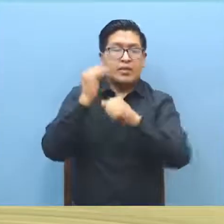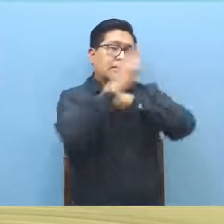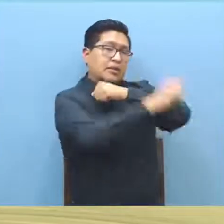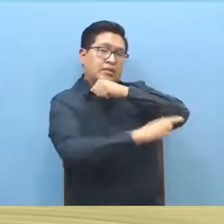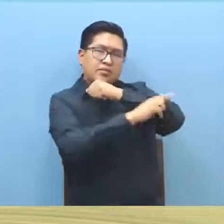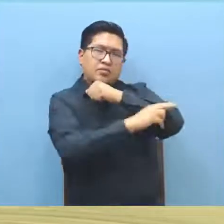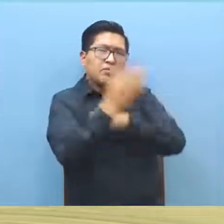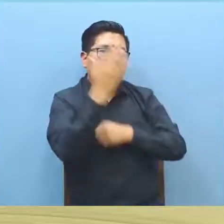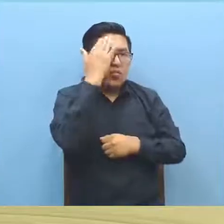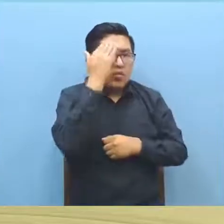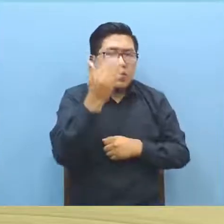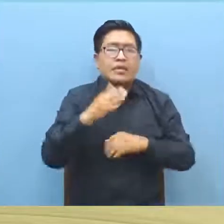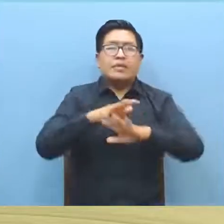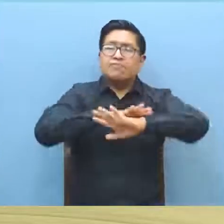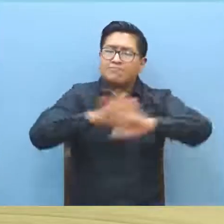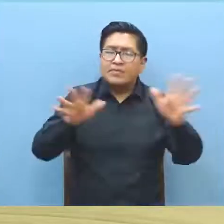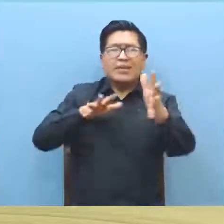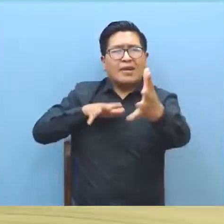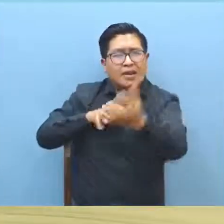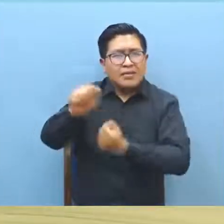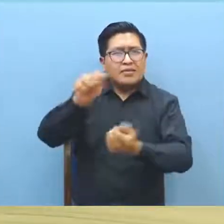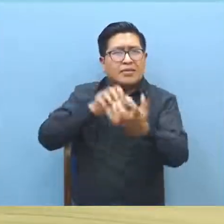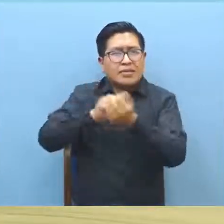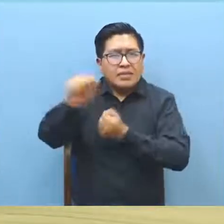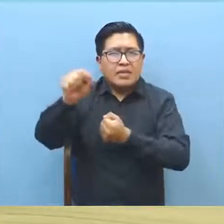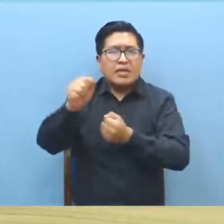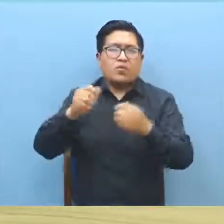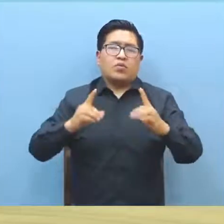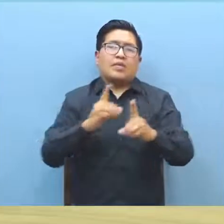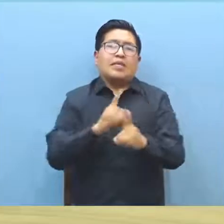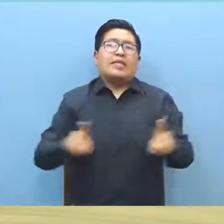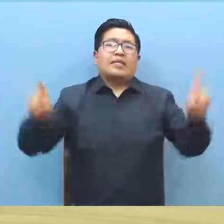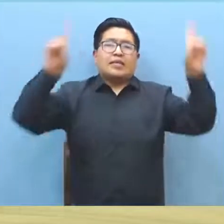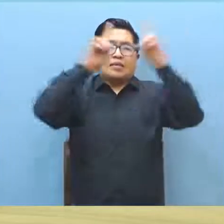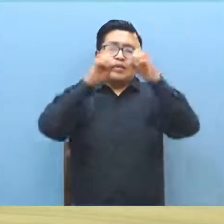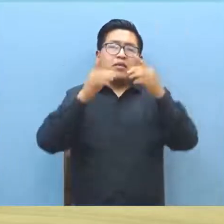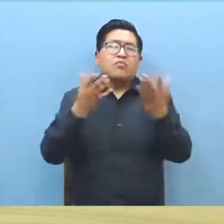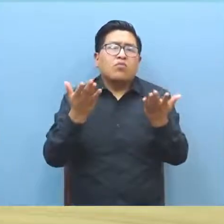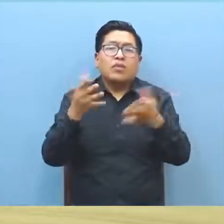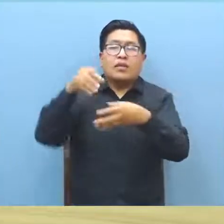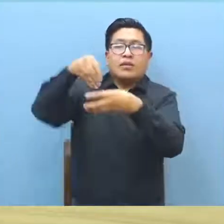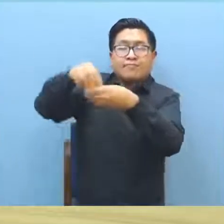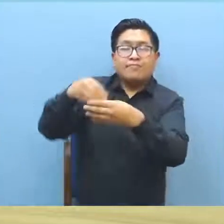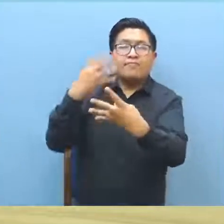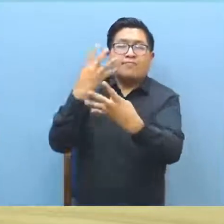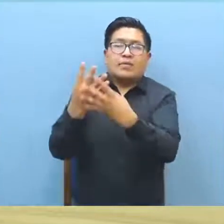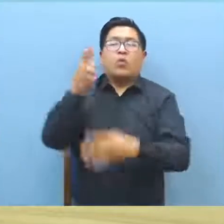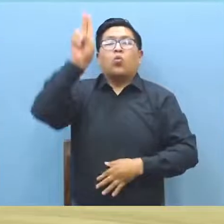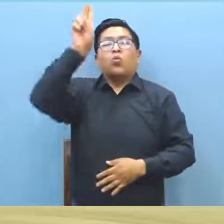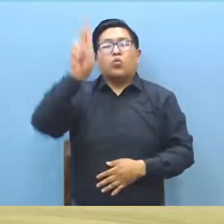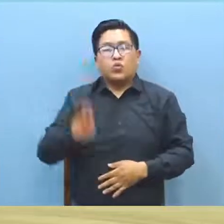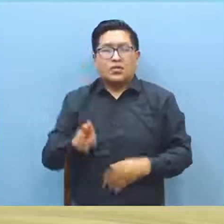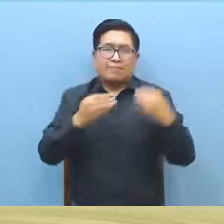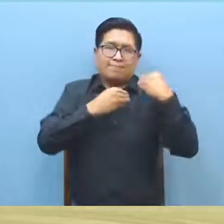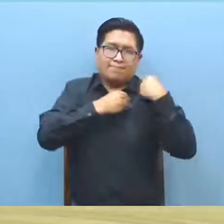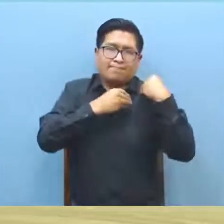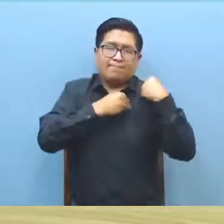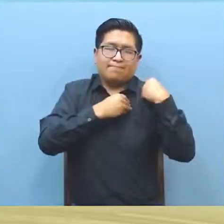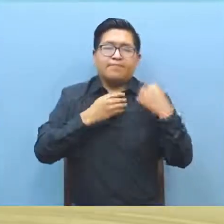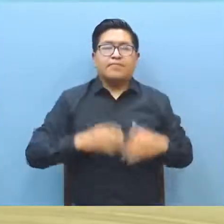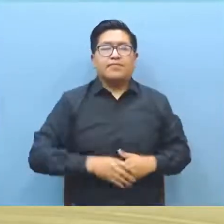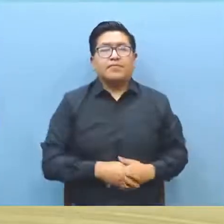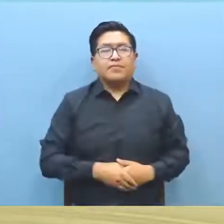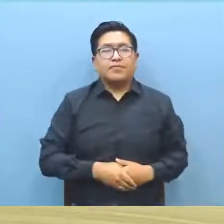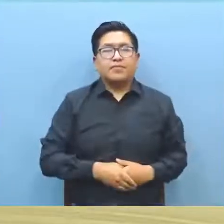degradante contra la dignidad humana a efectivos policiales del Centro Penitenciario San Miguel de Uncía encargado de la seguridad de este centro